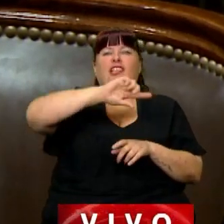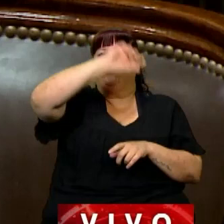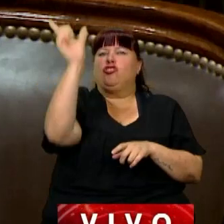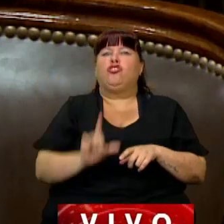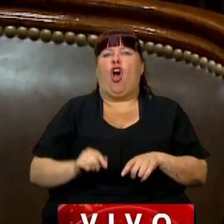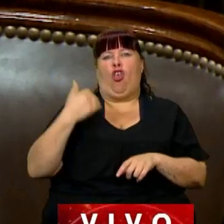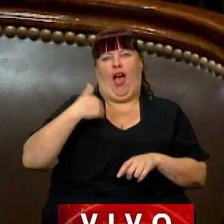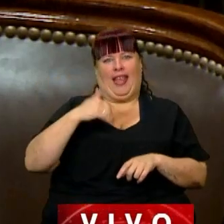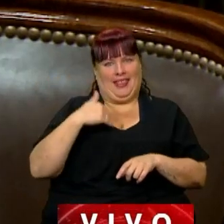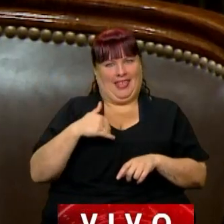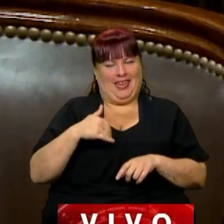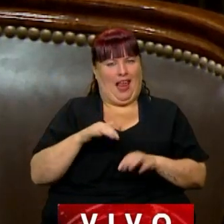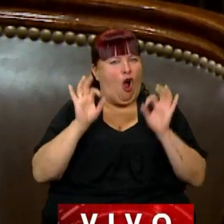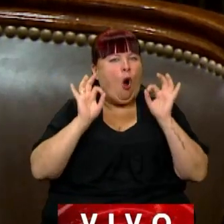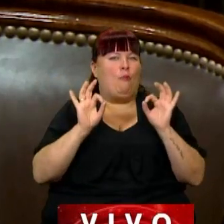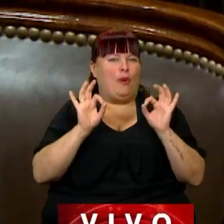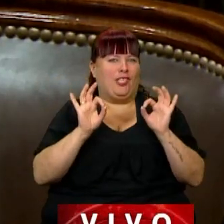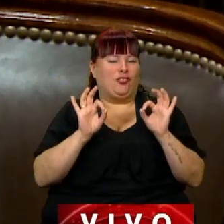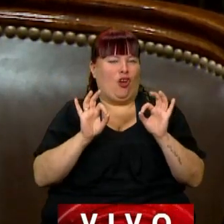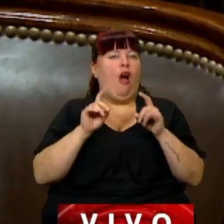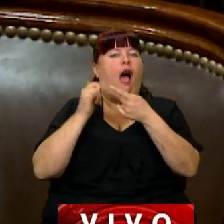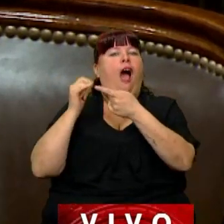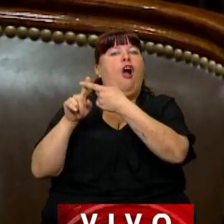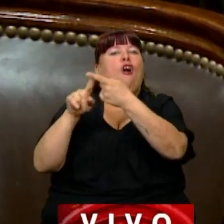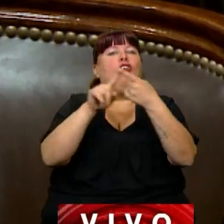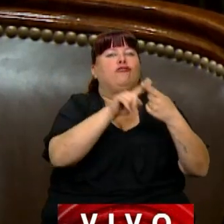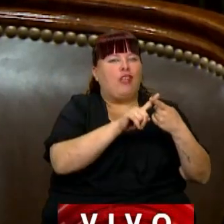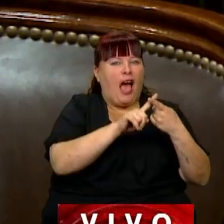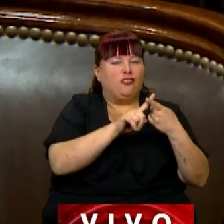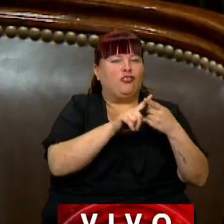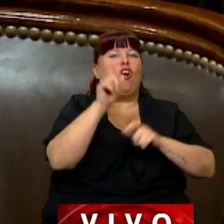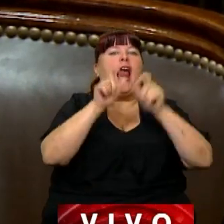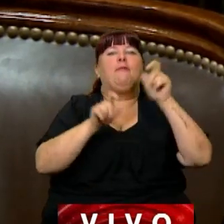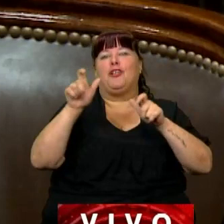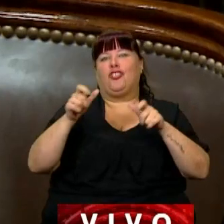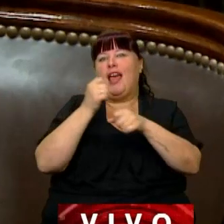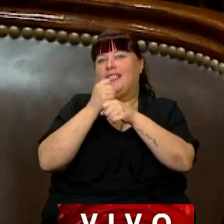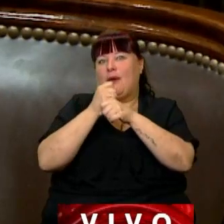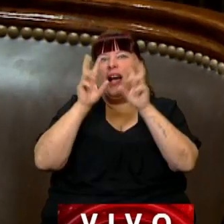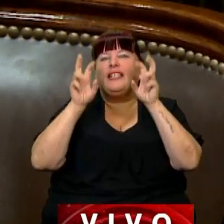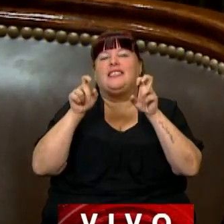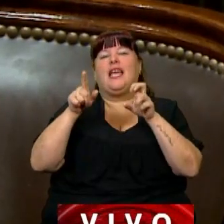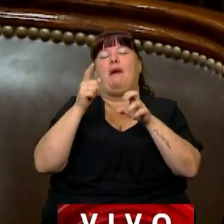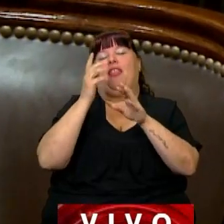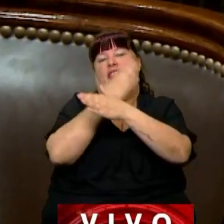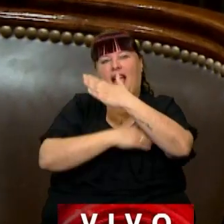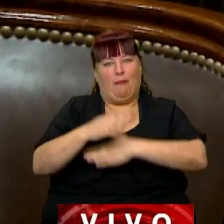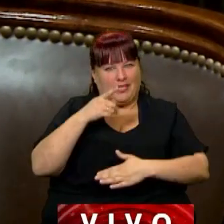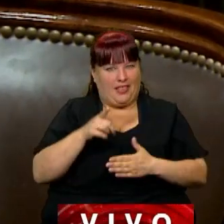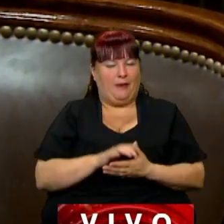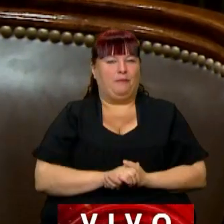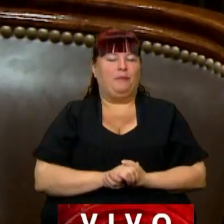lo ancho de la República Argentina en contacto directo y quienes llevan a cabo las tareas